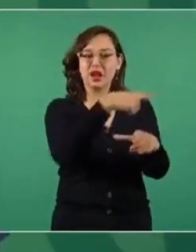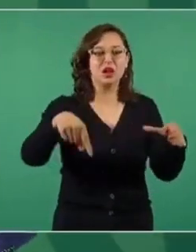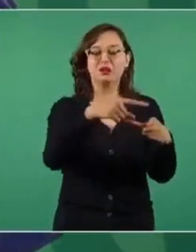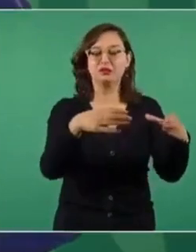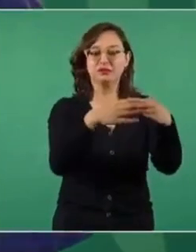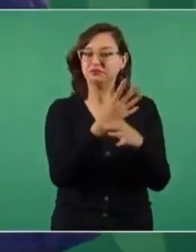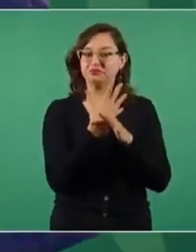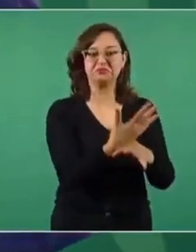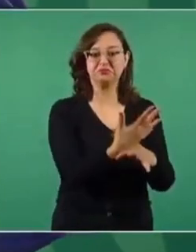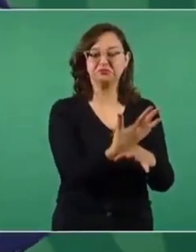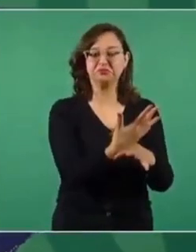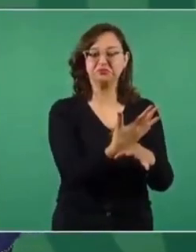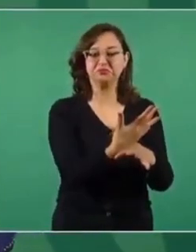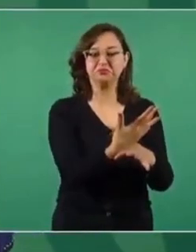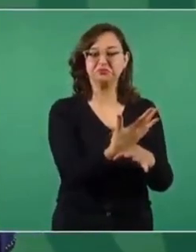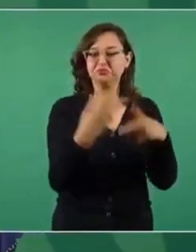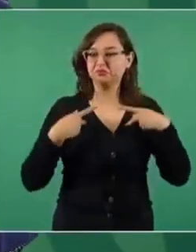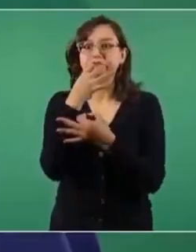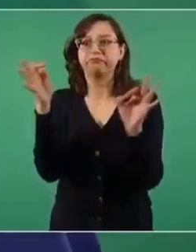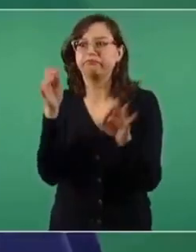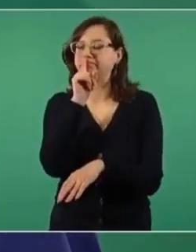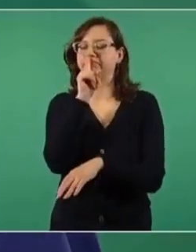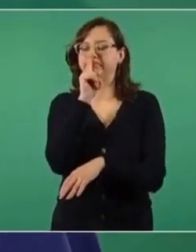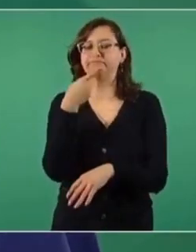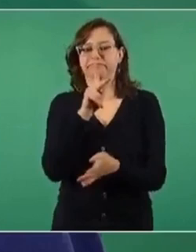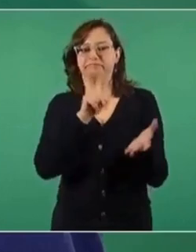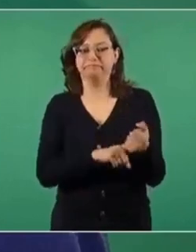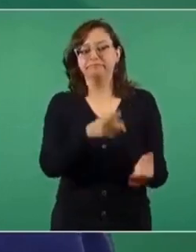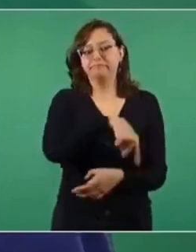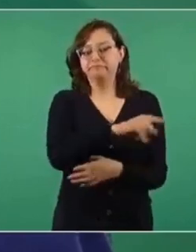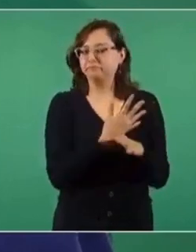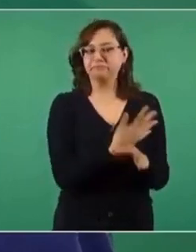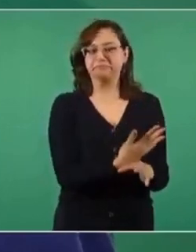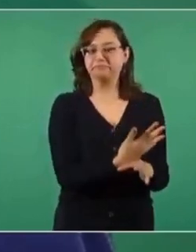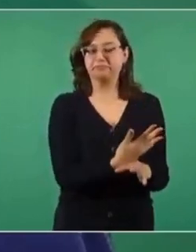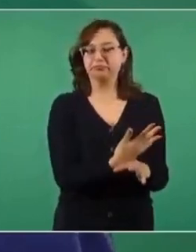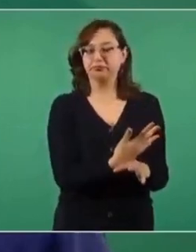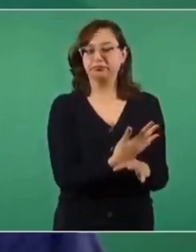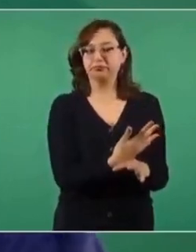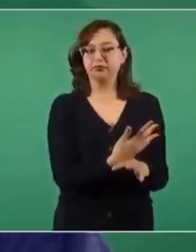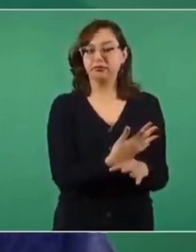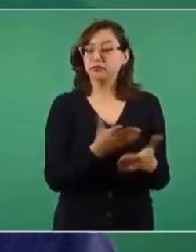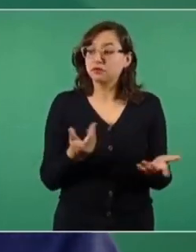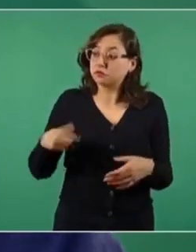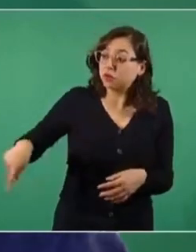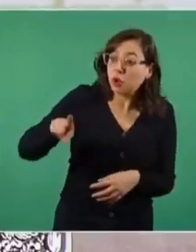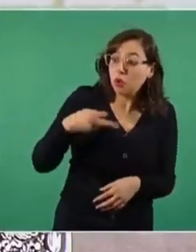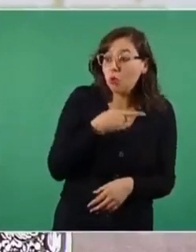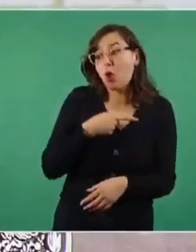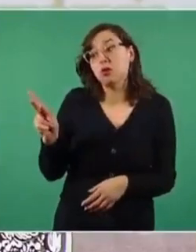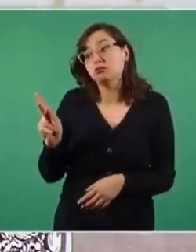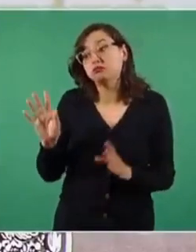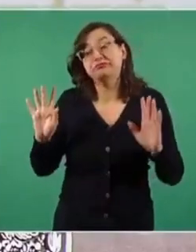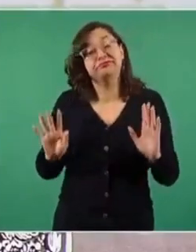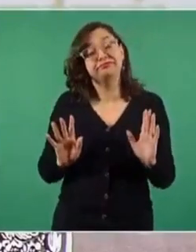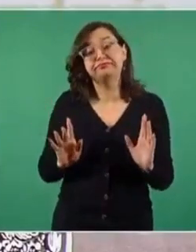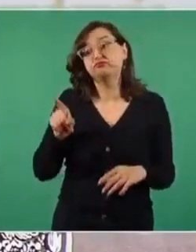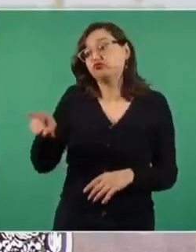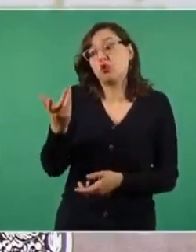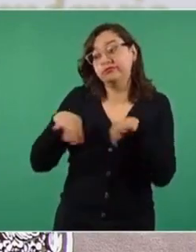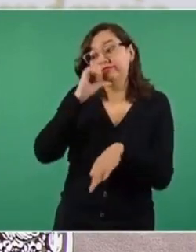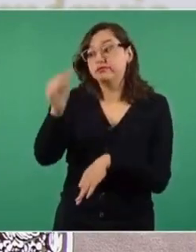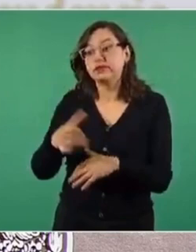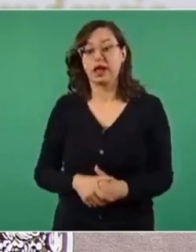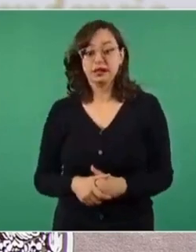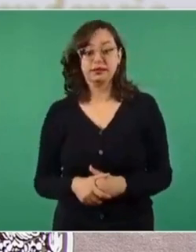de ayudarse a los pobres. Sostienen de que si se es pobre es porque no se